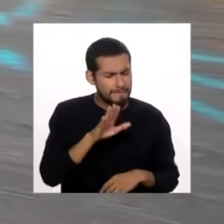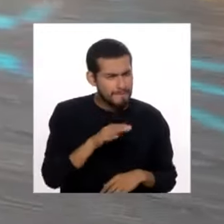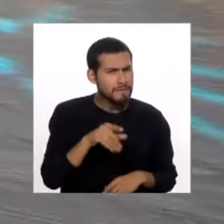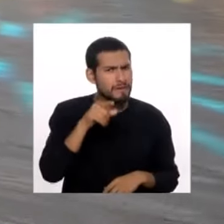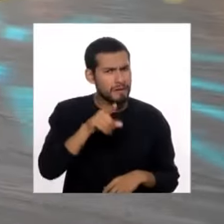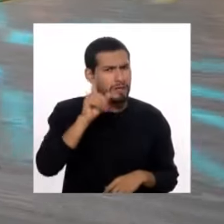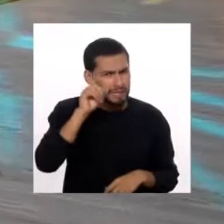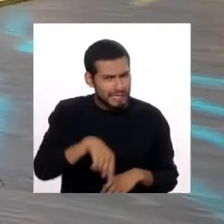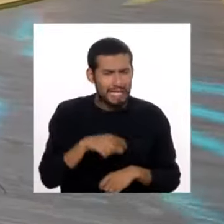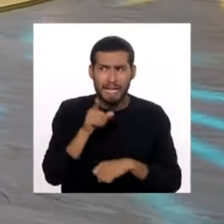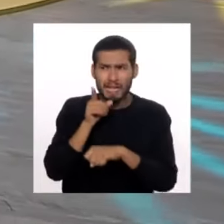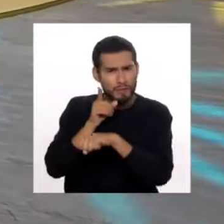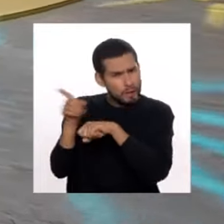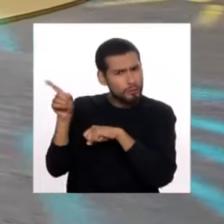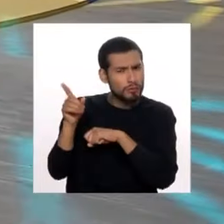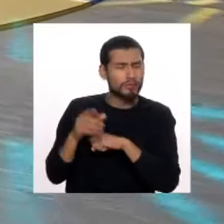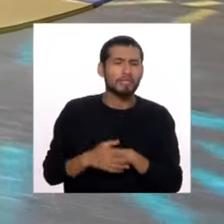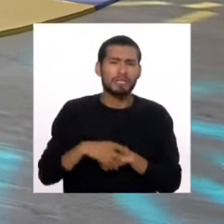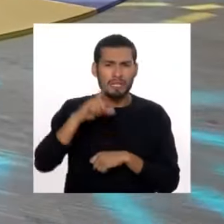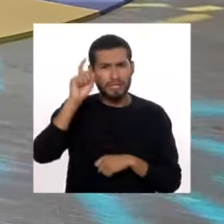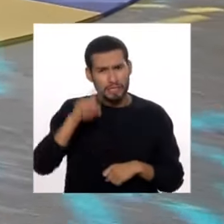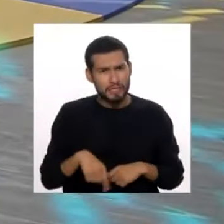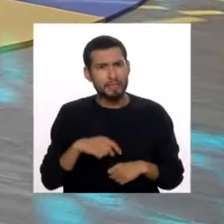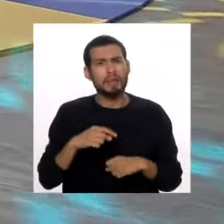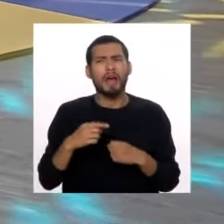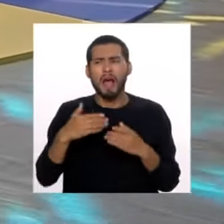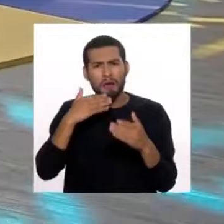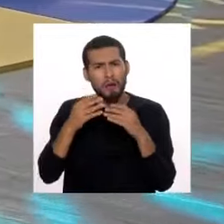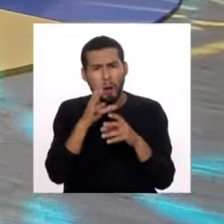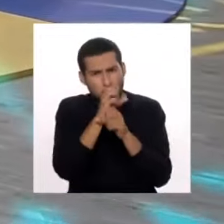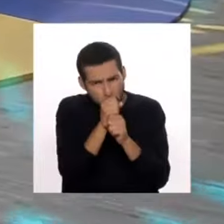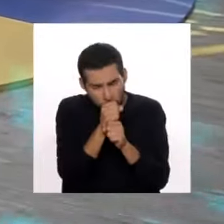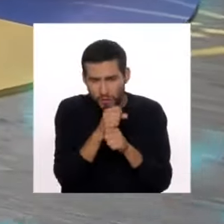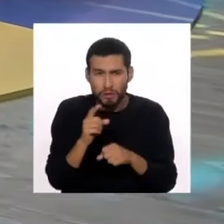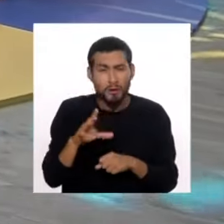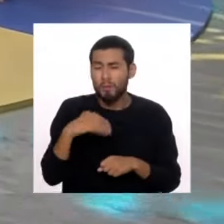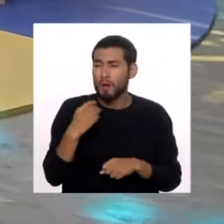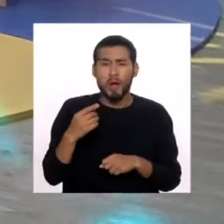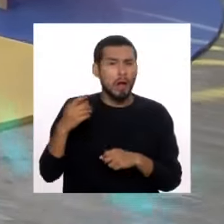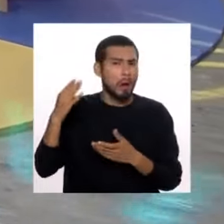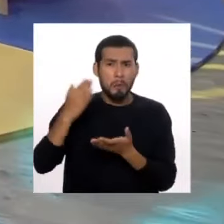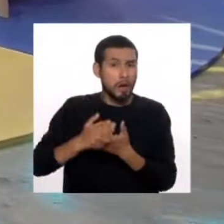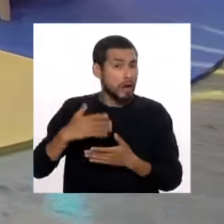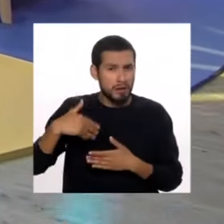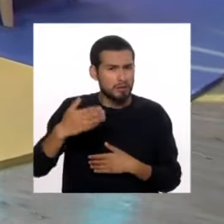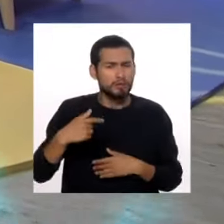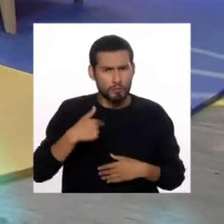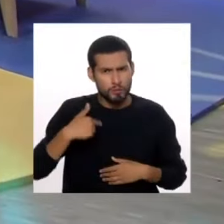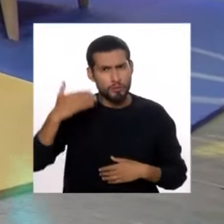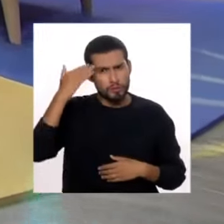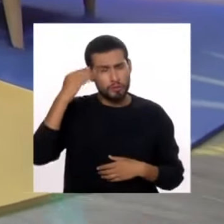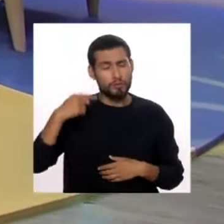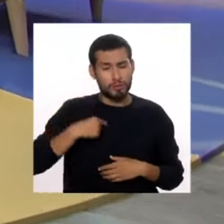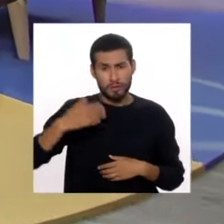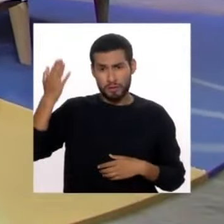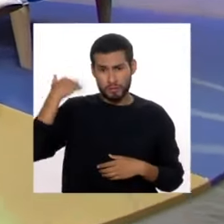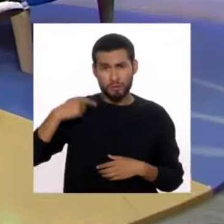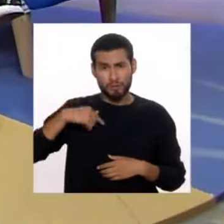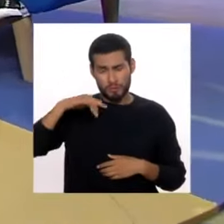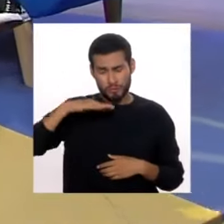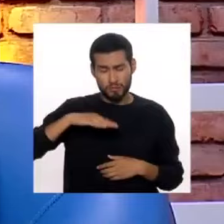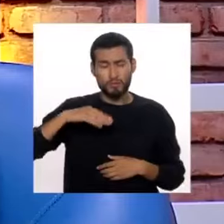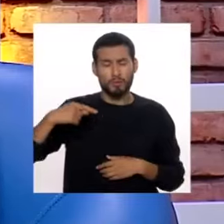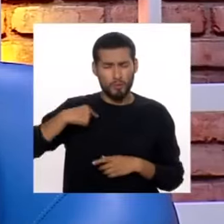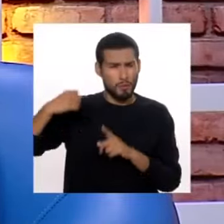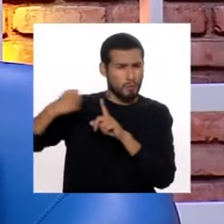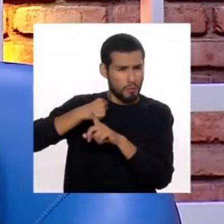tienes que denunciar, tienes que hablar porque si no, nunca para? Y esto yo lo sé porque he sido un niño buleado y